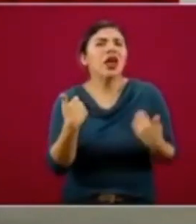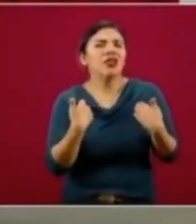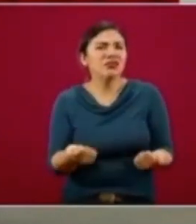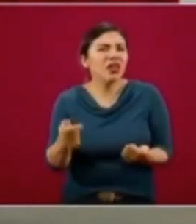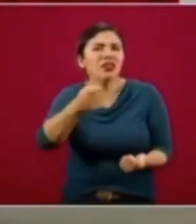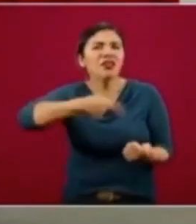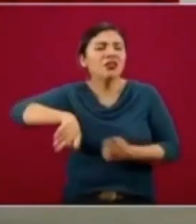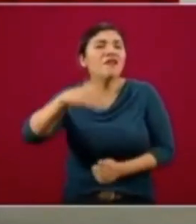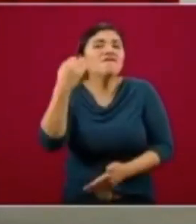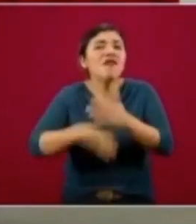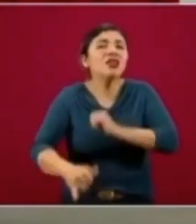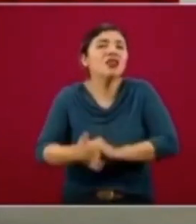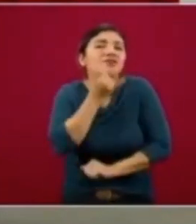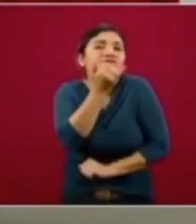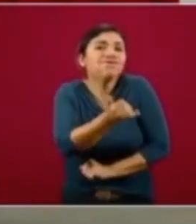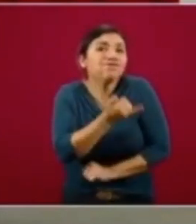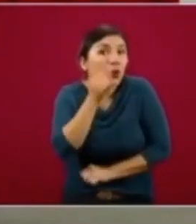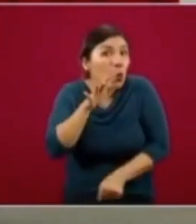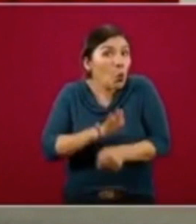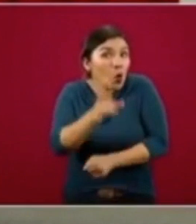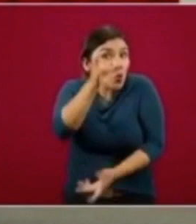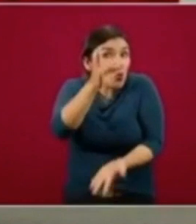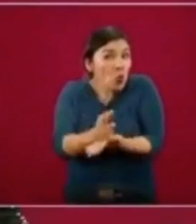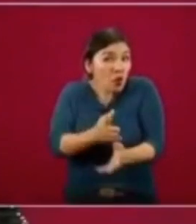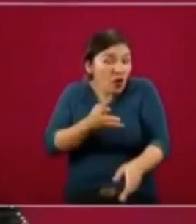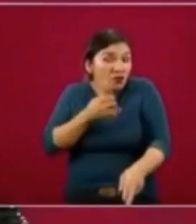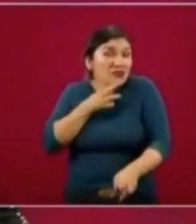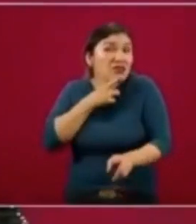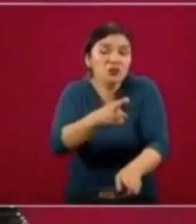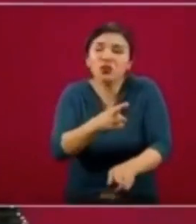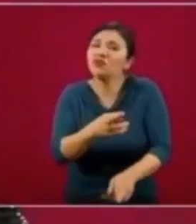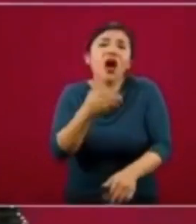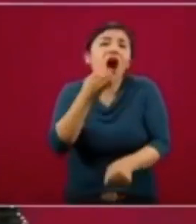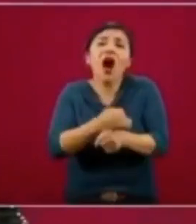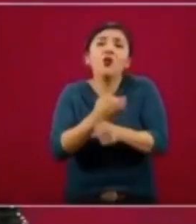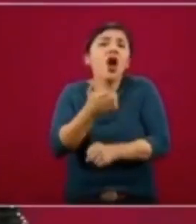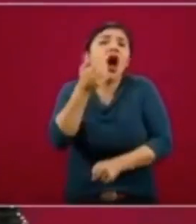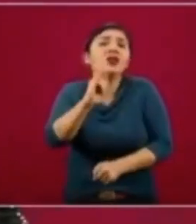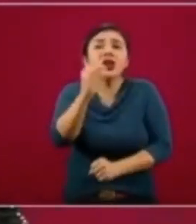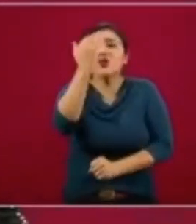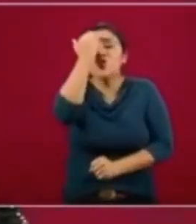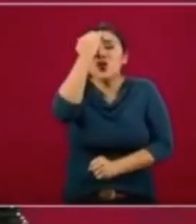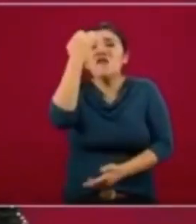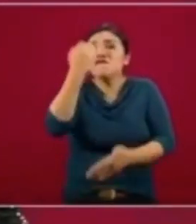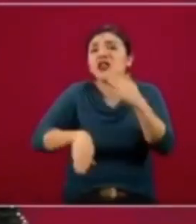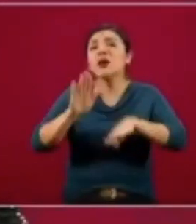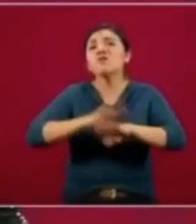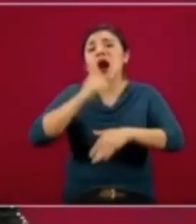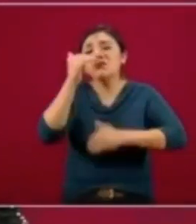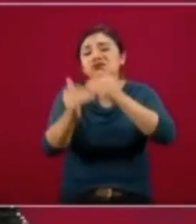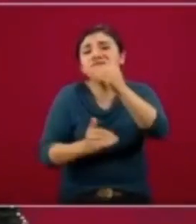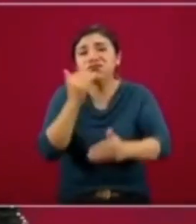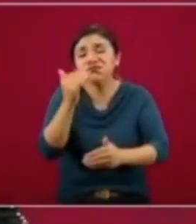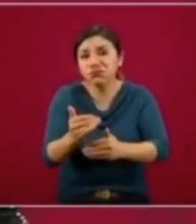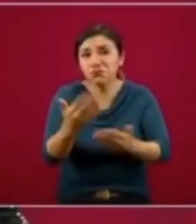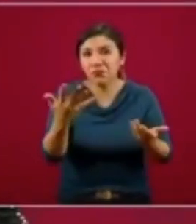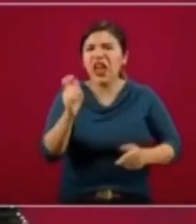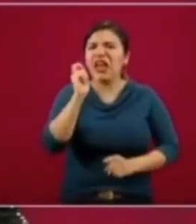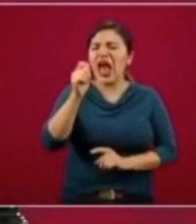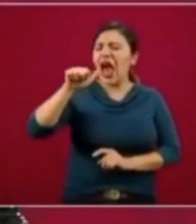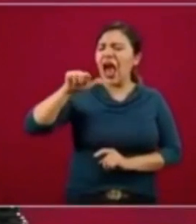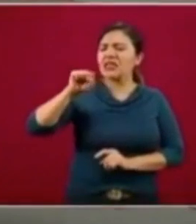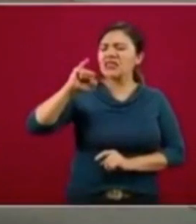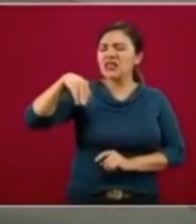claro es la incertidumbre, no hay una resolución, ese es el estado del conocimiento, es todavía incompleto. Ahora, ¿qué quiere decir